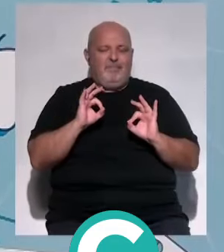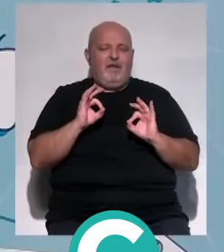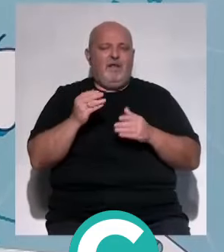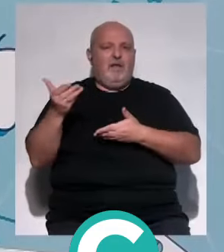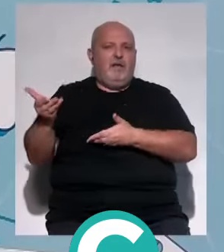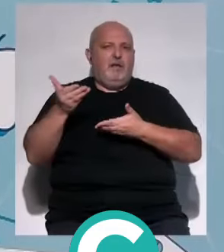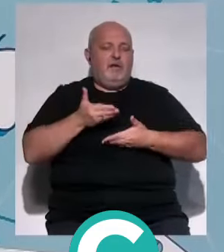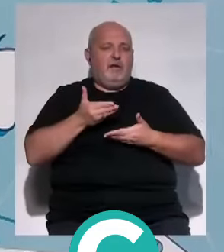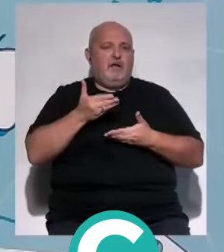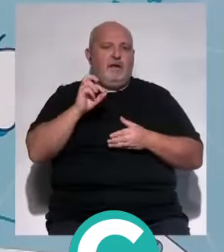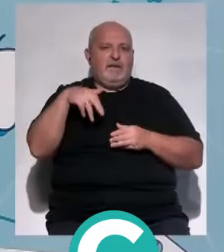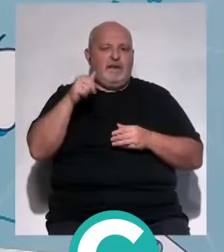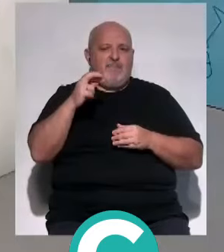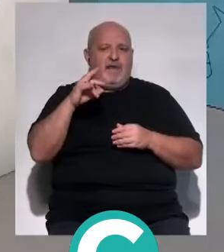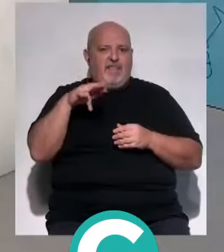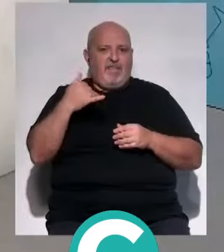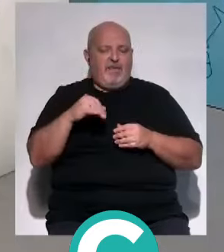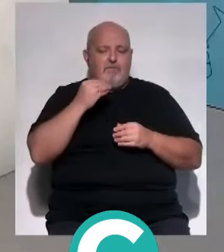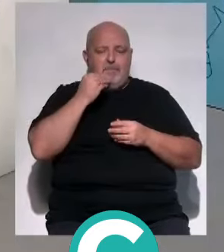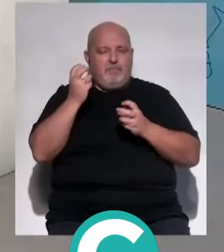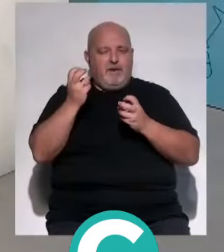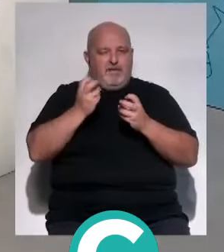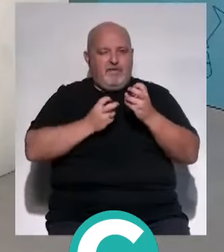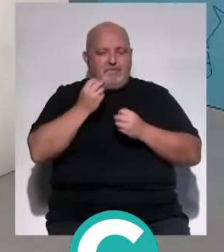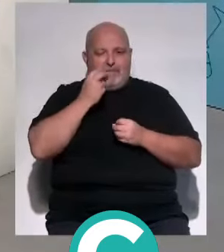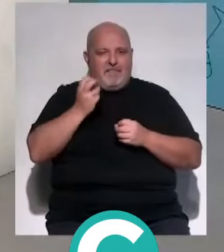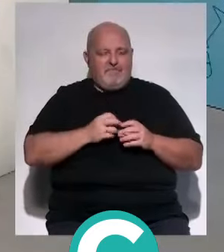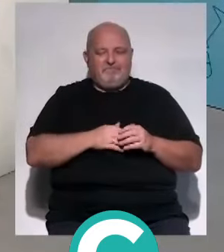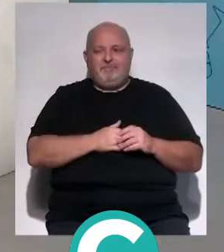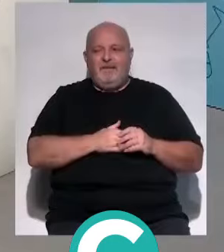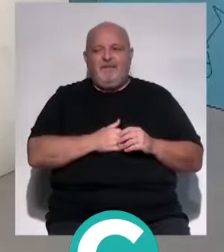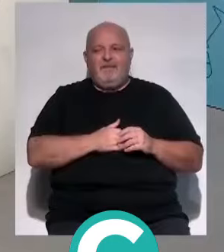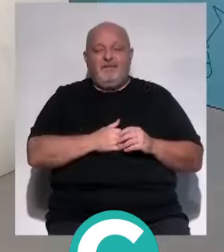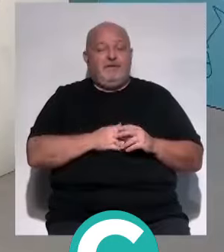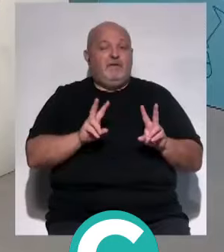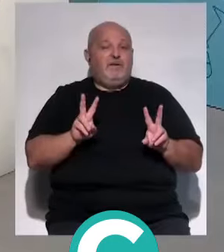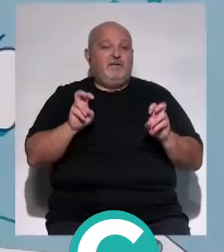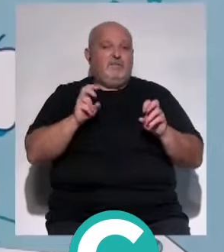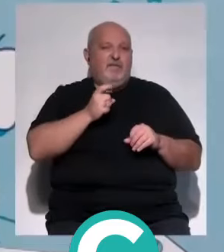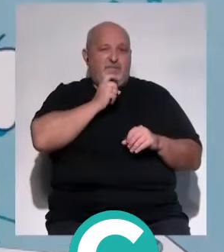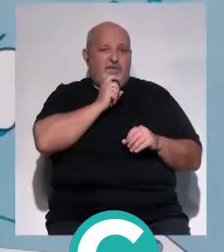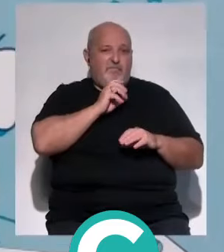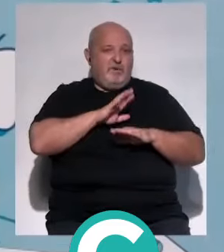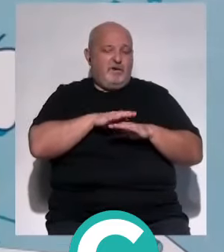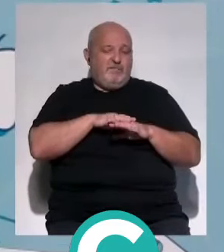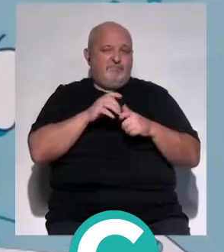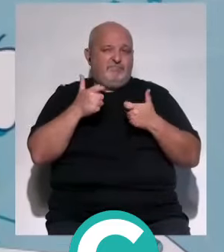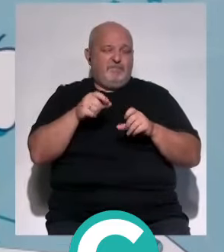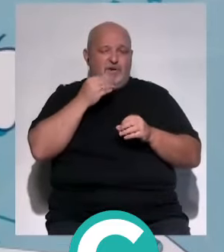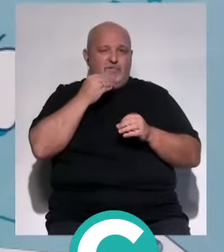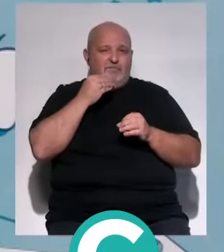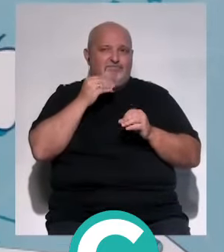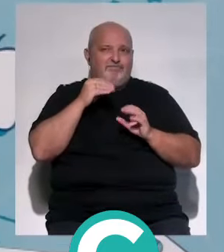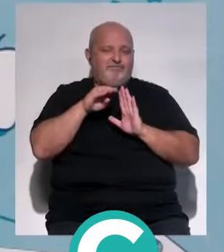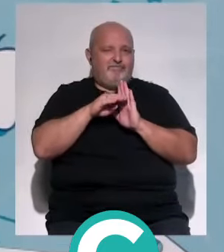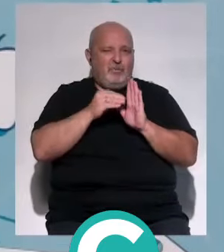Contamos para ello con Cristina Fernández. Bienvenida a Miss Brócoli. Bueno, es un tema complicado para la sección de nutrición,